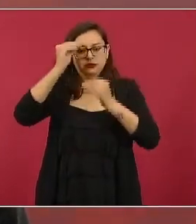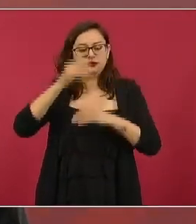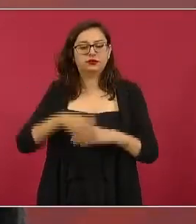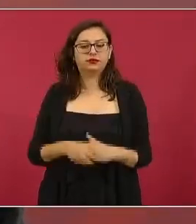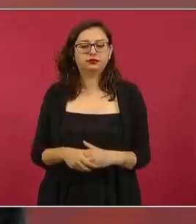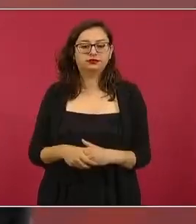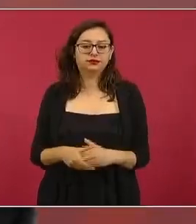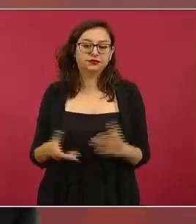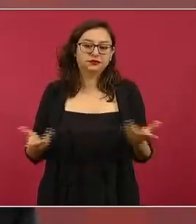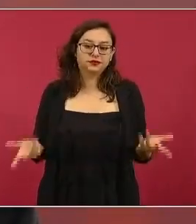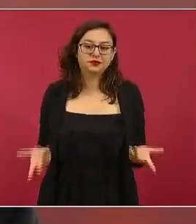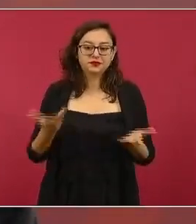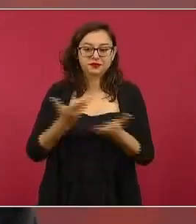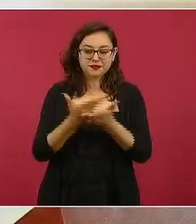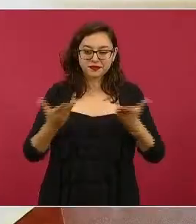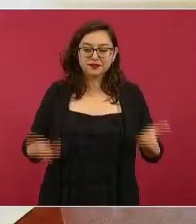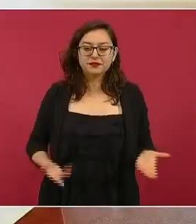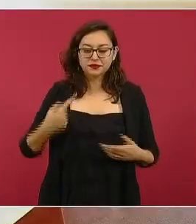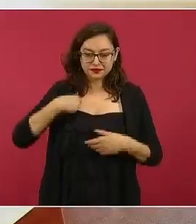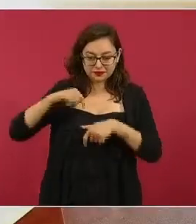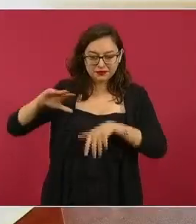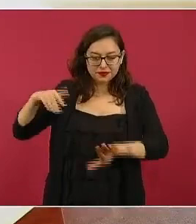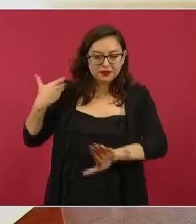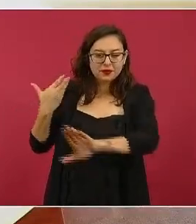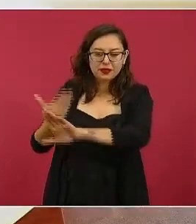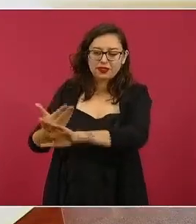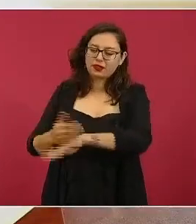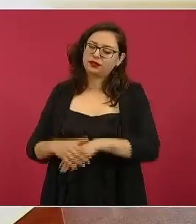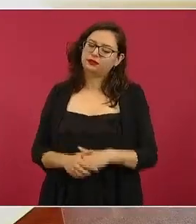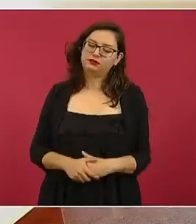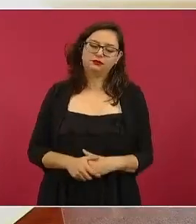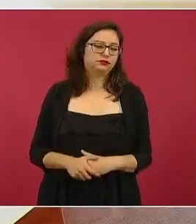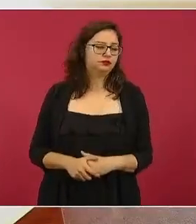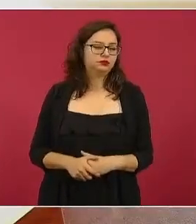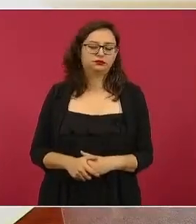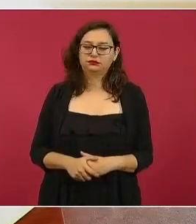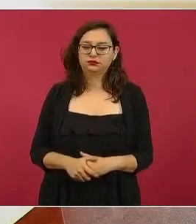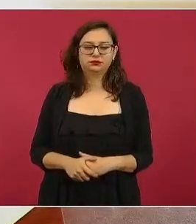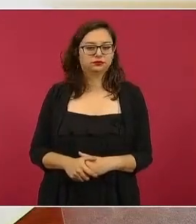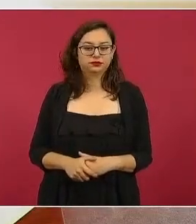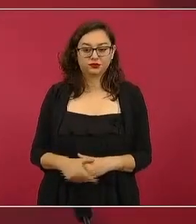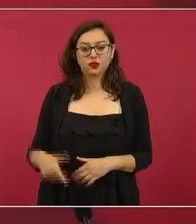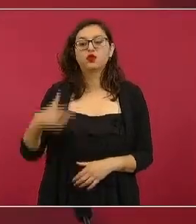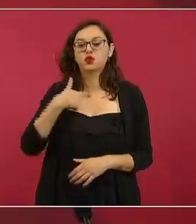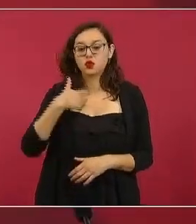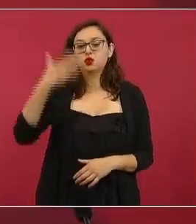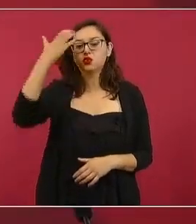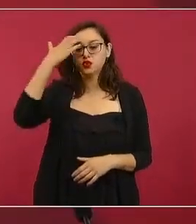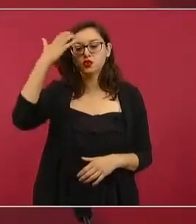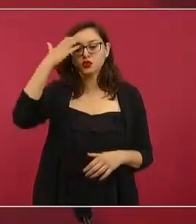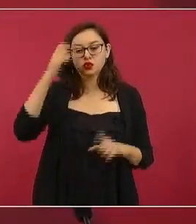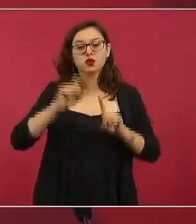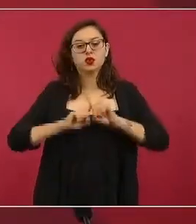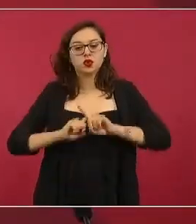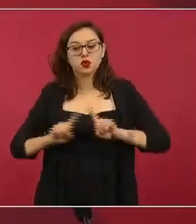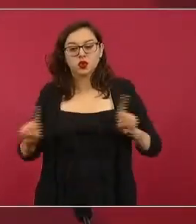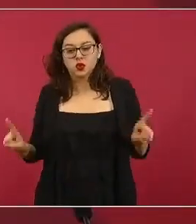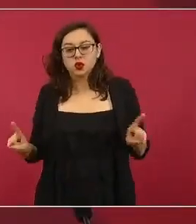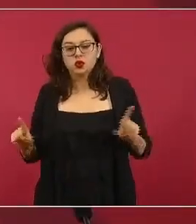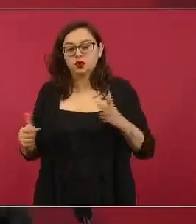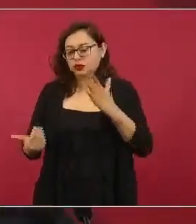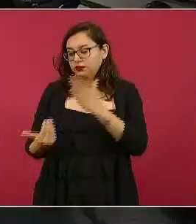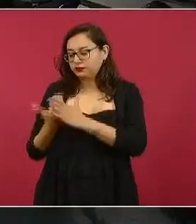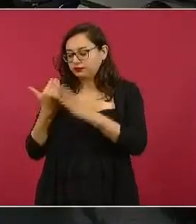como no voy a saber que hay una gran diferencia entre levantarse en la mañana y